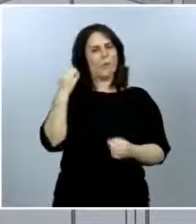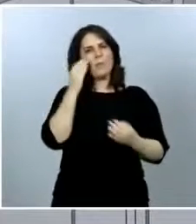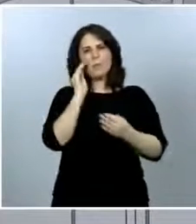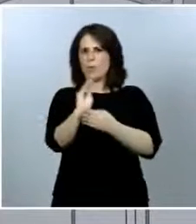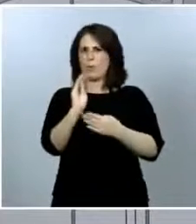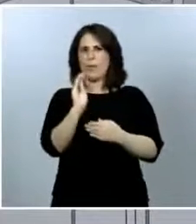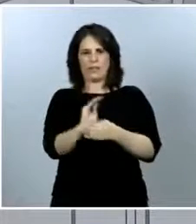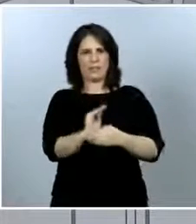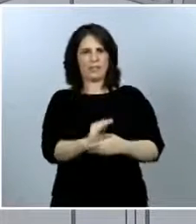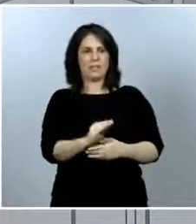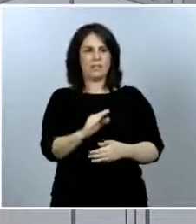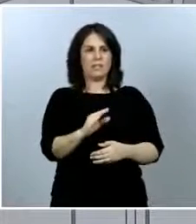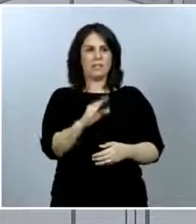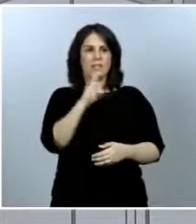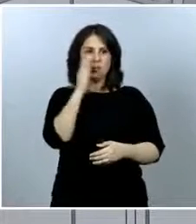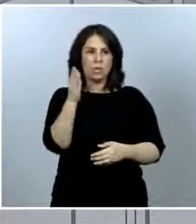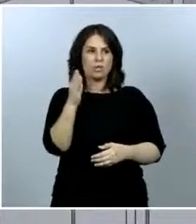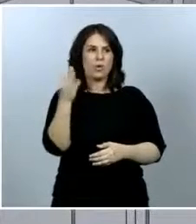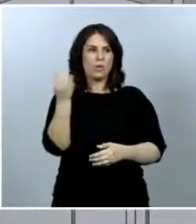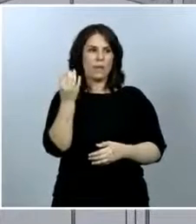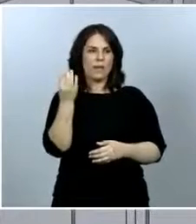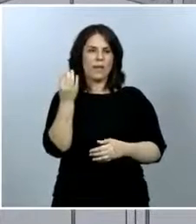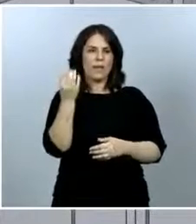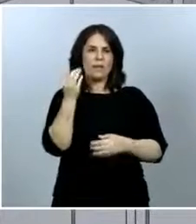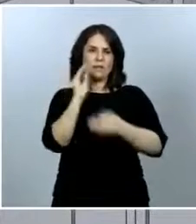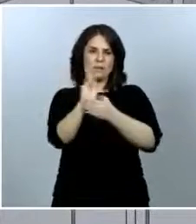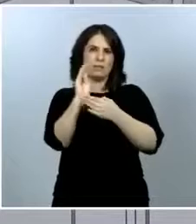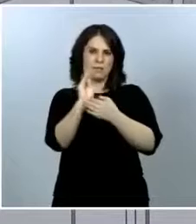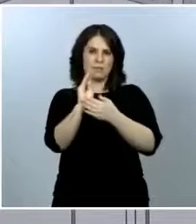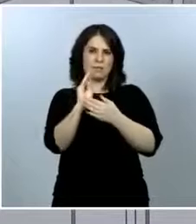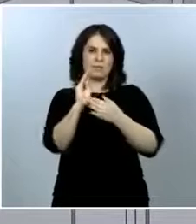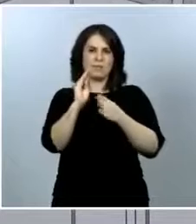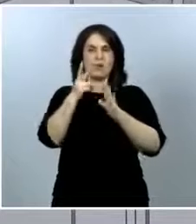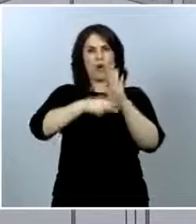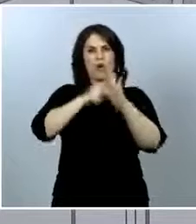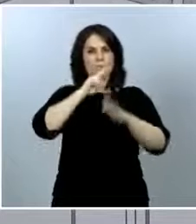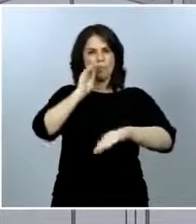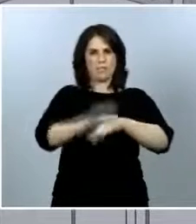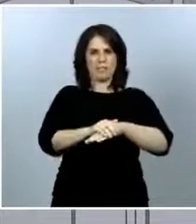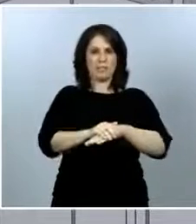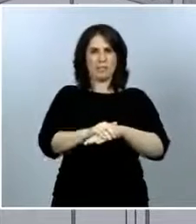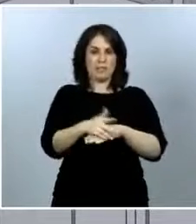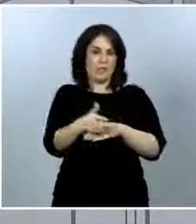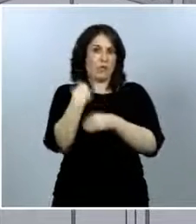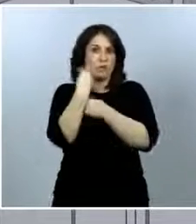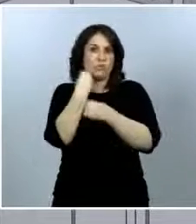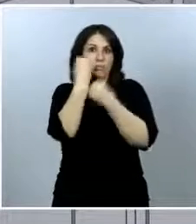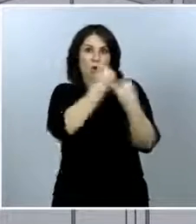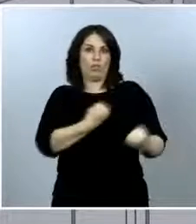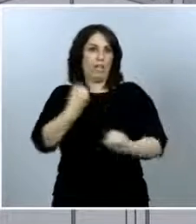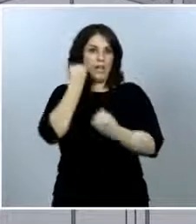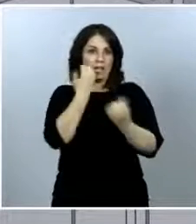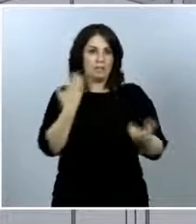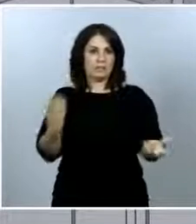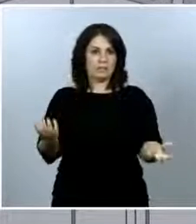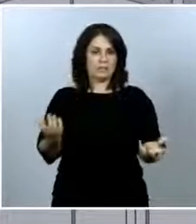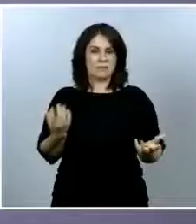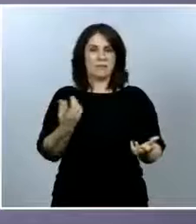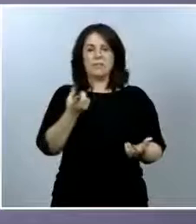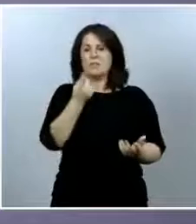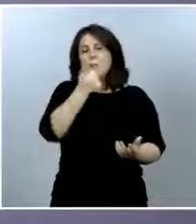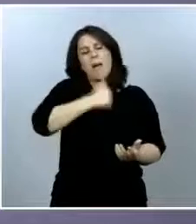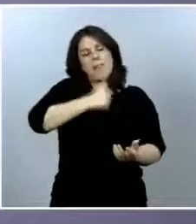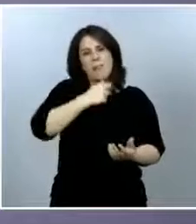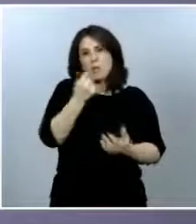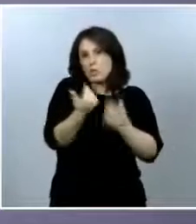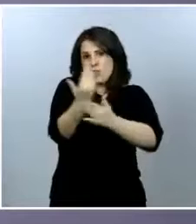y tenemos que actuar de acuerdo a las normas que se han establecido que son las que en principio nos protegen. Es cuestión de unos días, un poquito de paciencia.